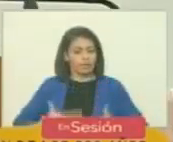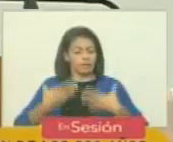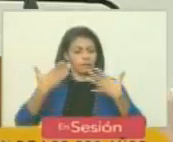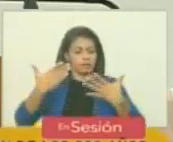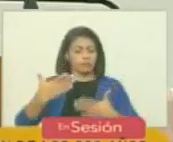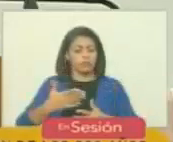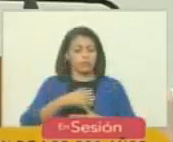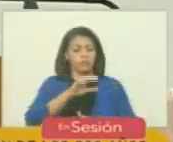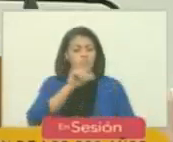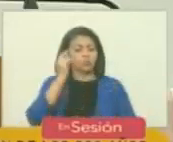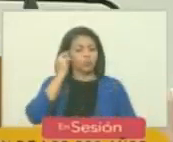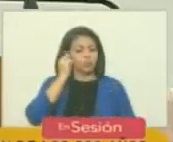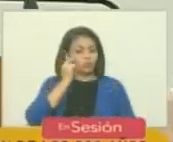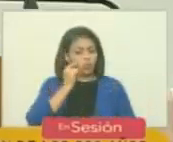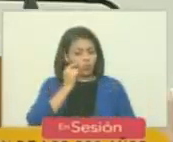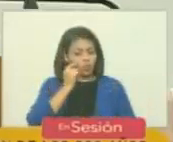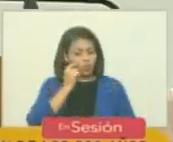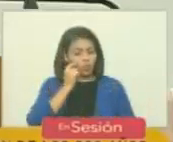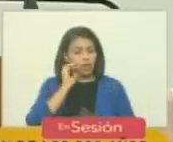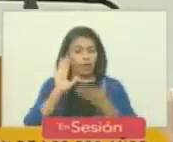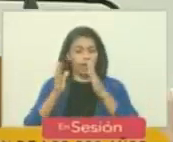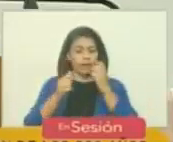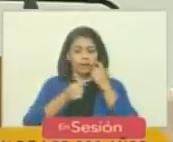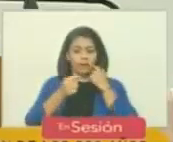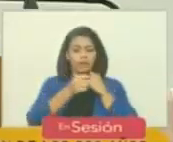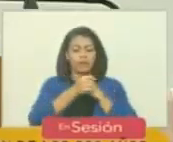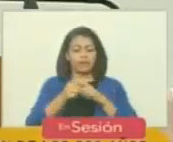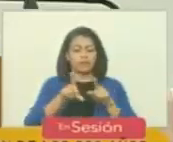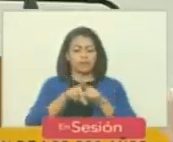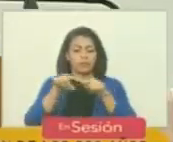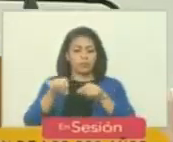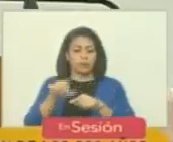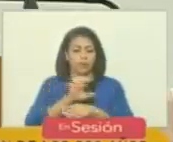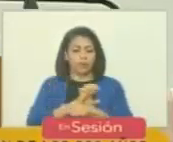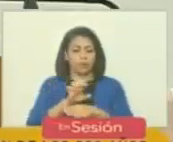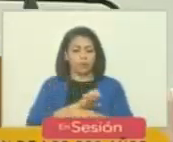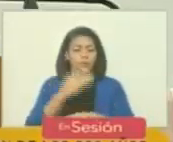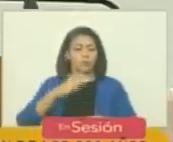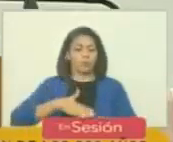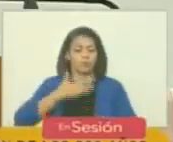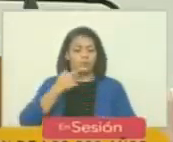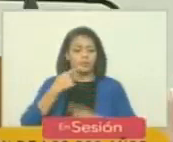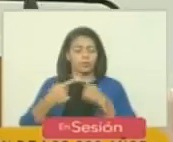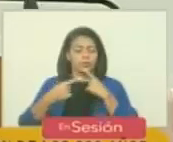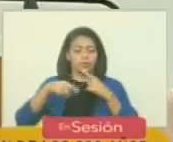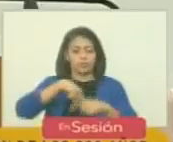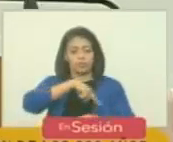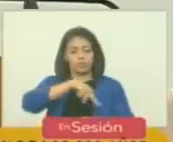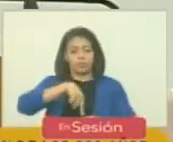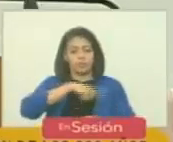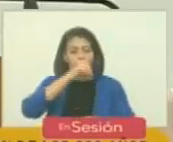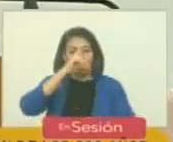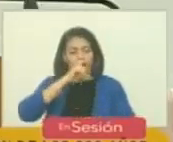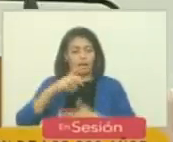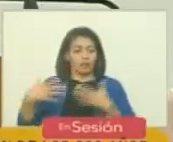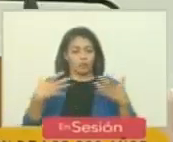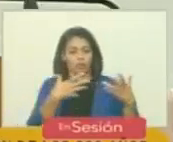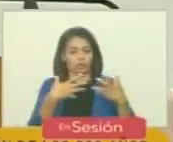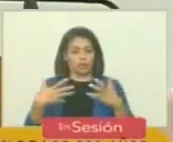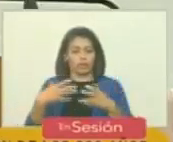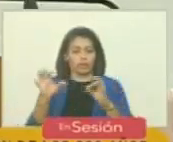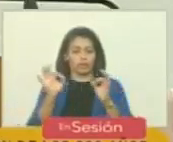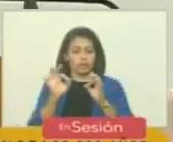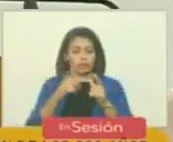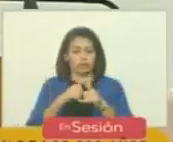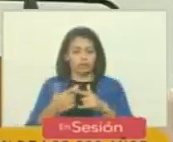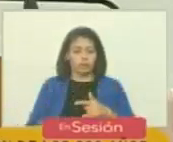mariscal Antonio José de Sucre sin la entrevista de Guayaquil pudiéramos decir que a lo largo de esos años de la guerra nada